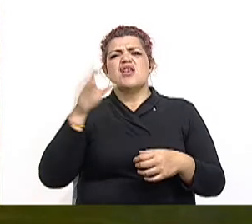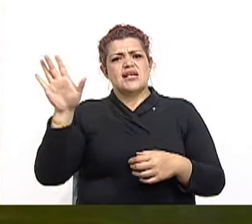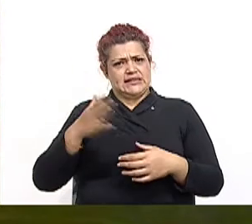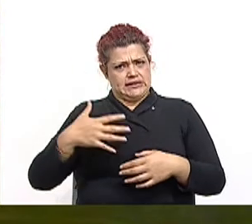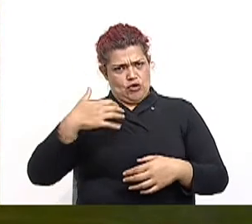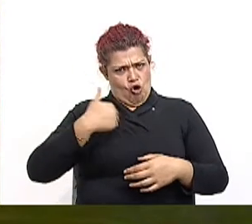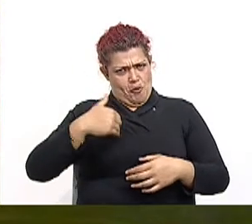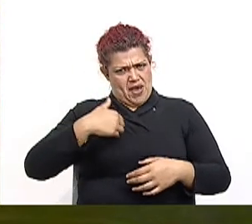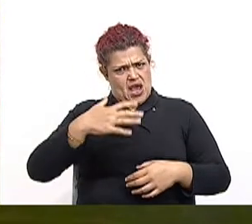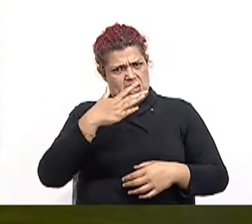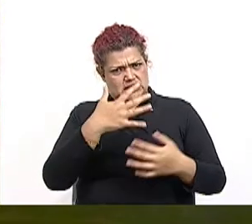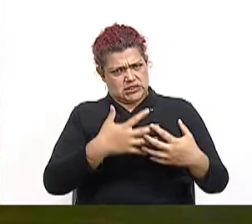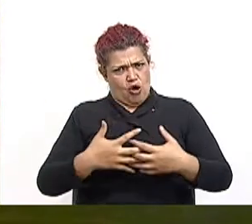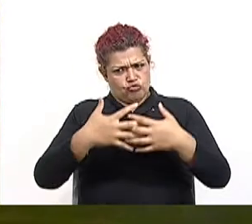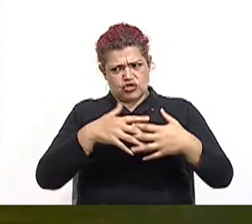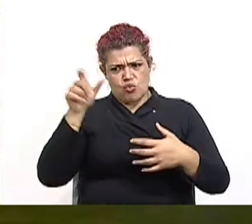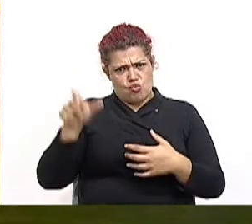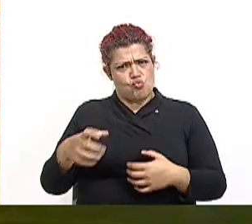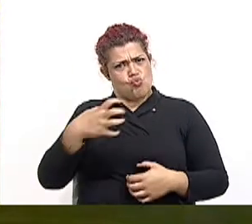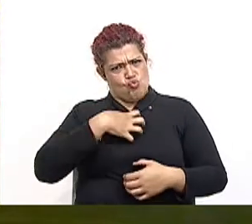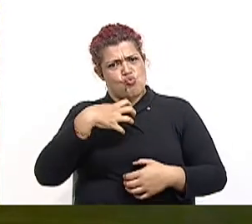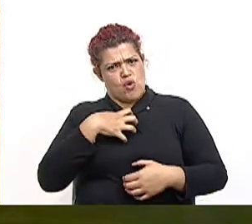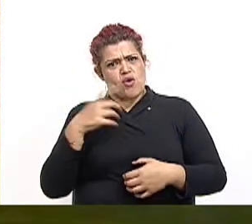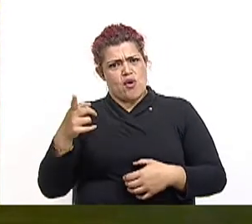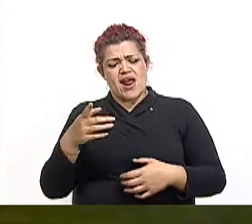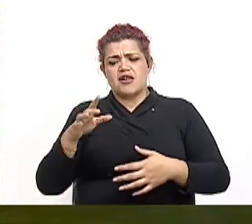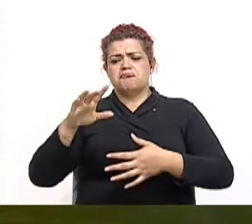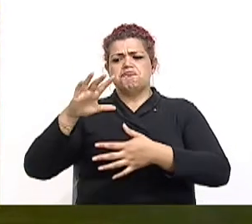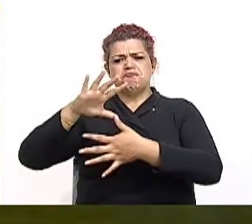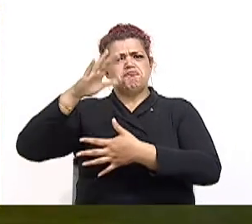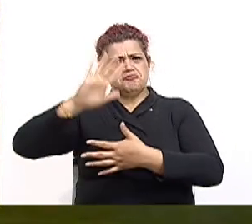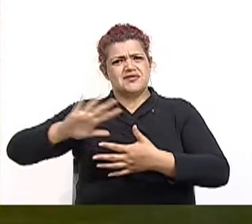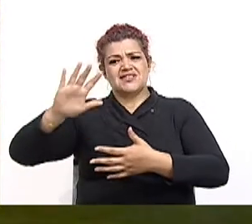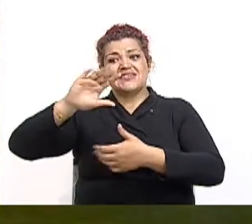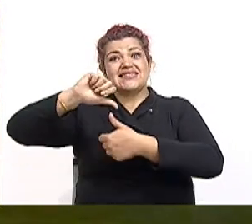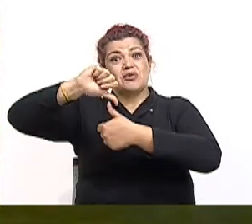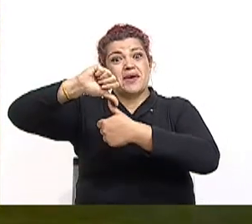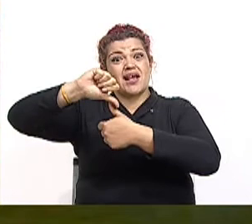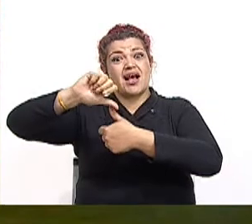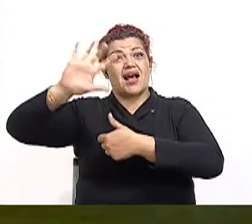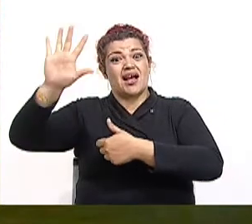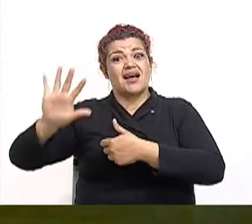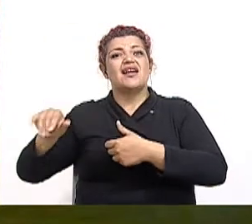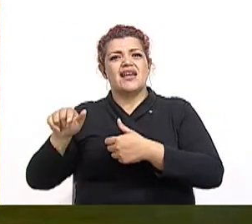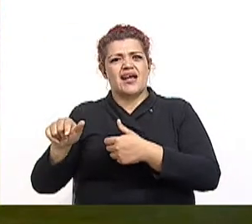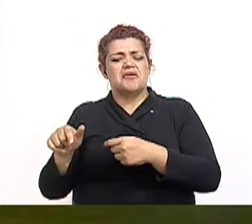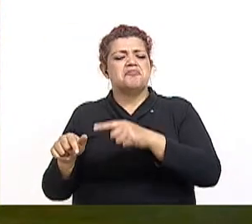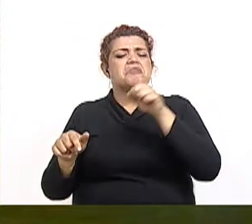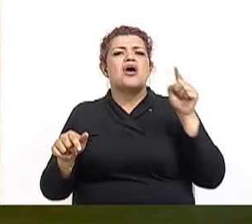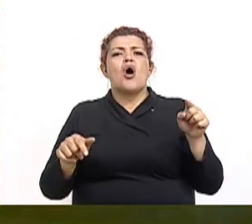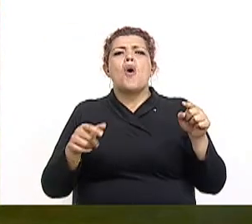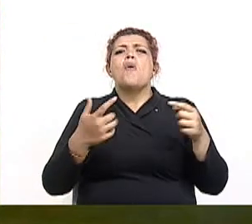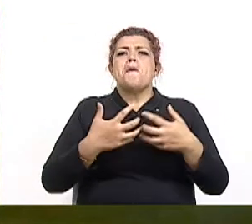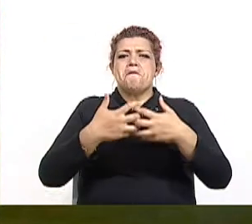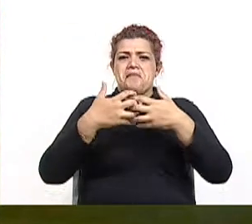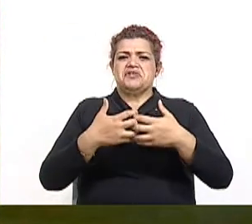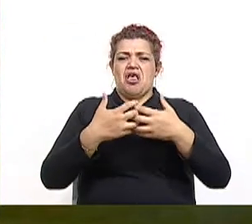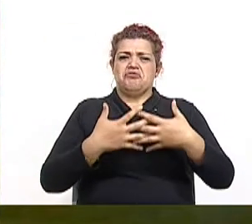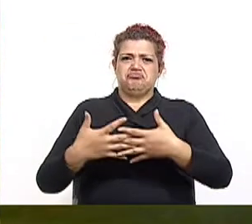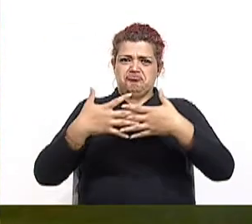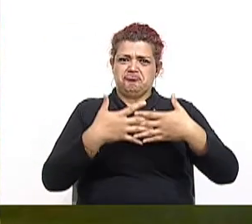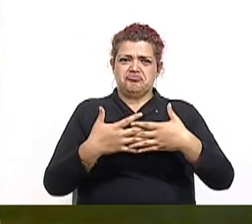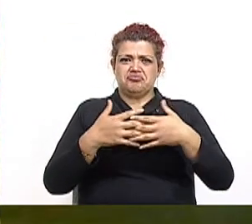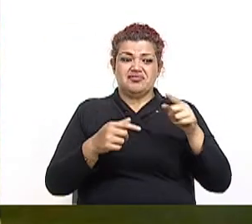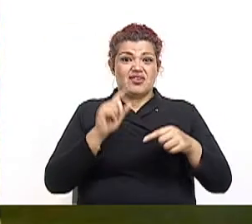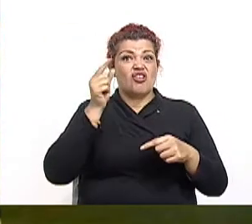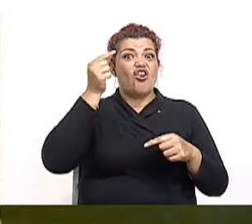estadounidense ubicada en Centroamérica y el Caribe. Había una relación muy estrecha entre el empresario estadounidense